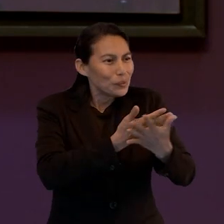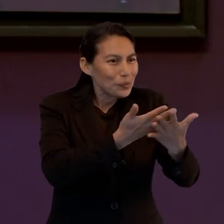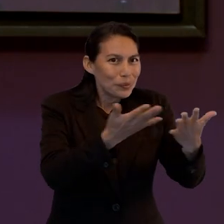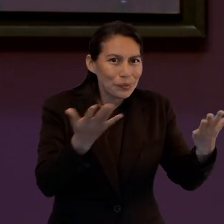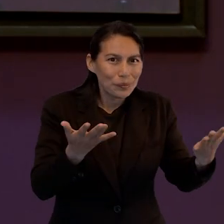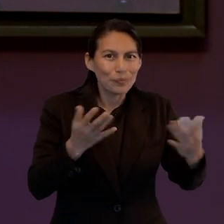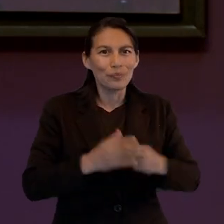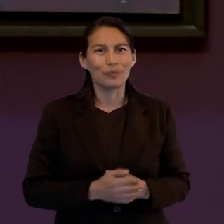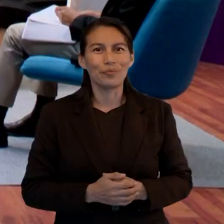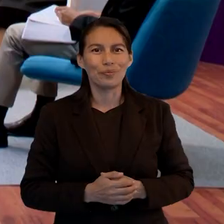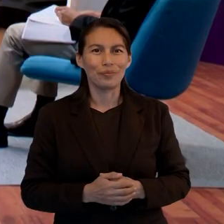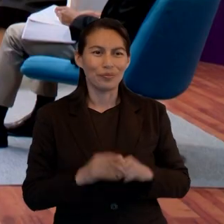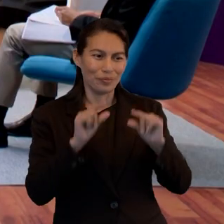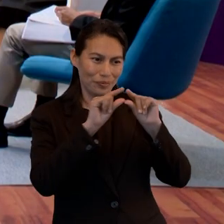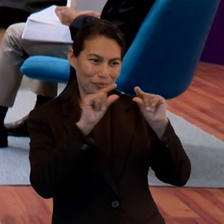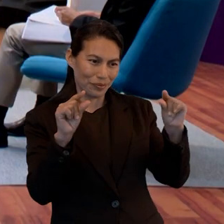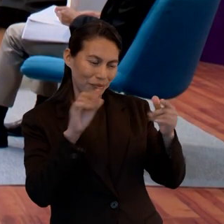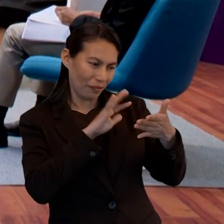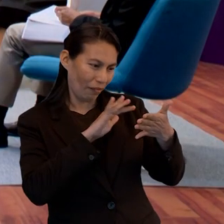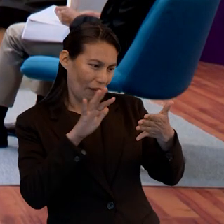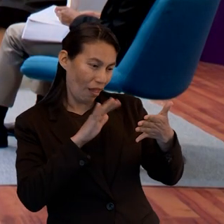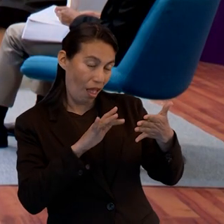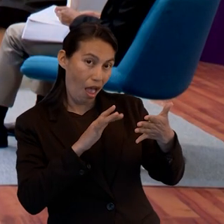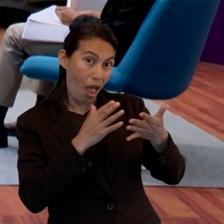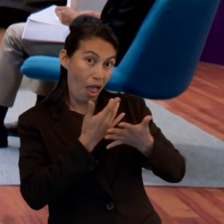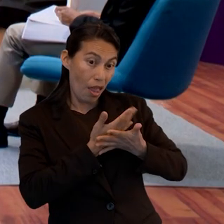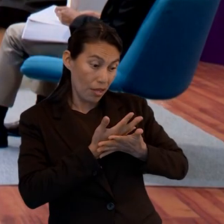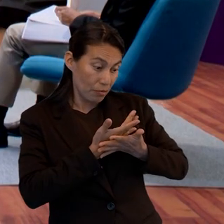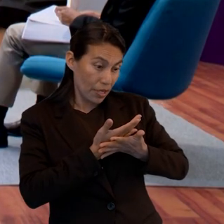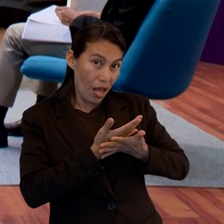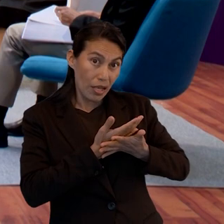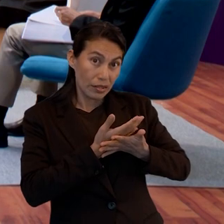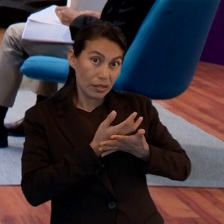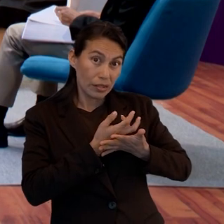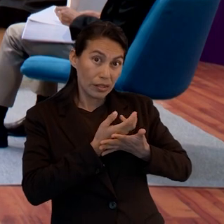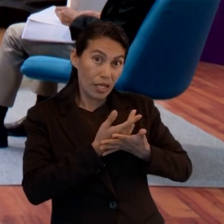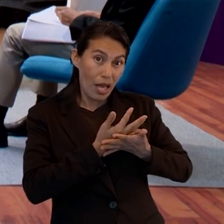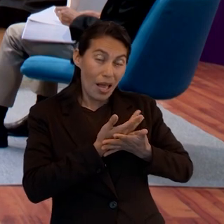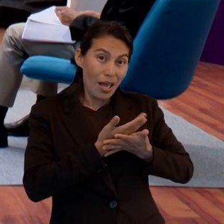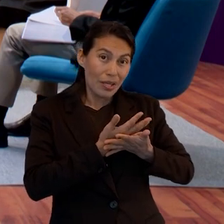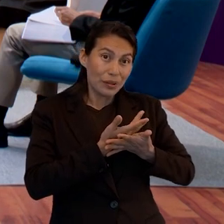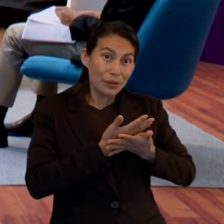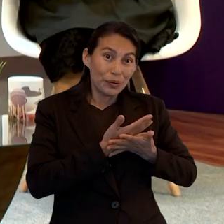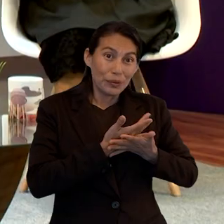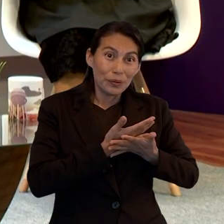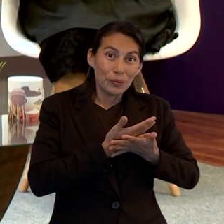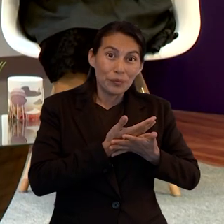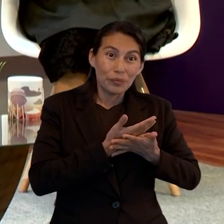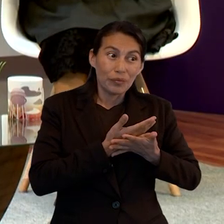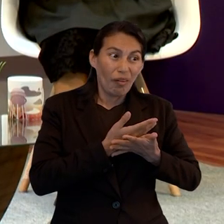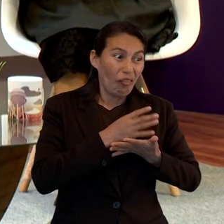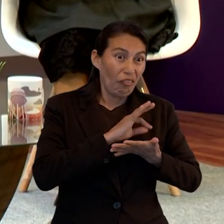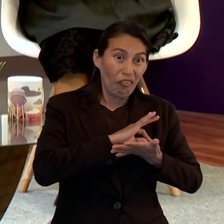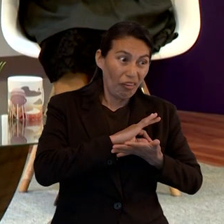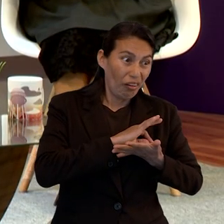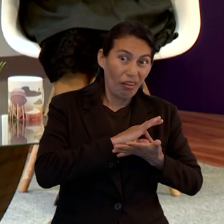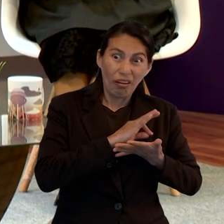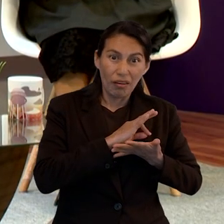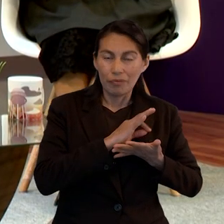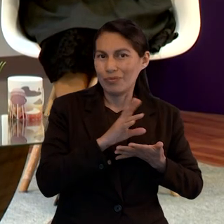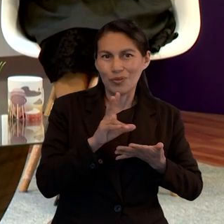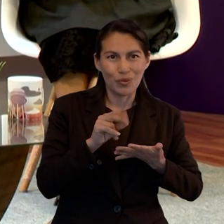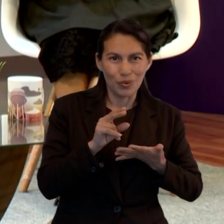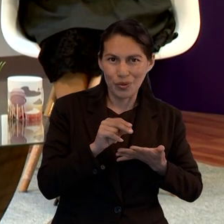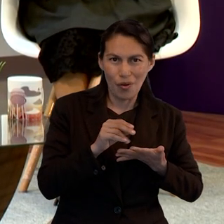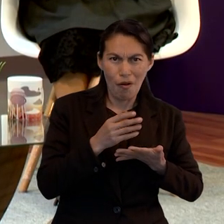Hay una frase que quiero leer textualmente que dice que la esperanza no se mantiene viva mediante ejercicios intelectuales de la fe, sino